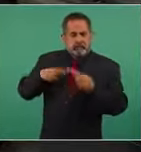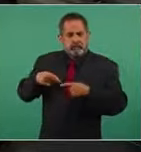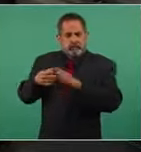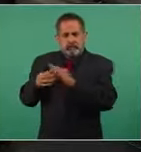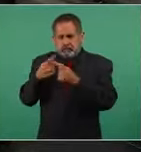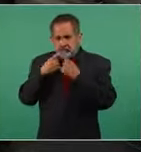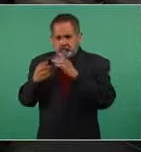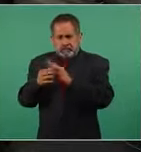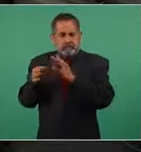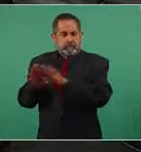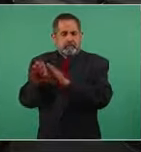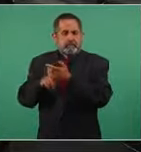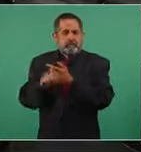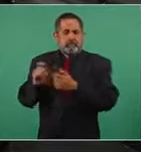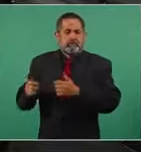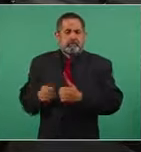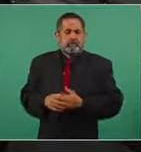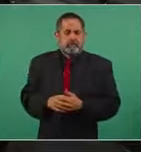que